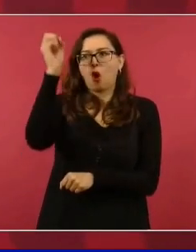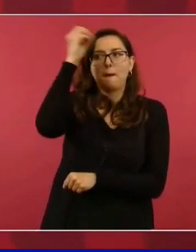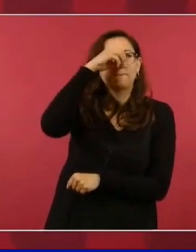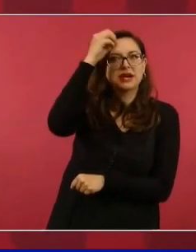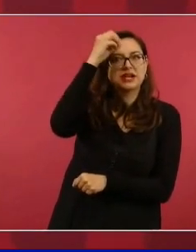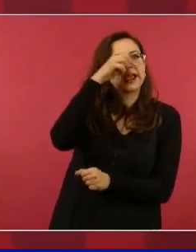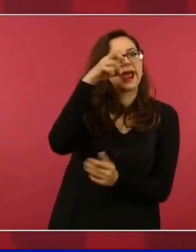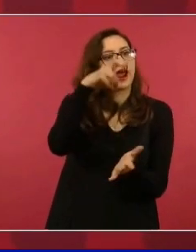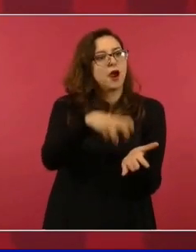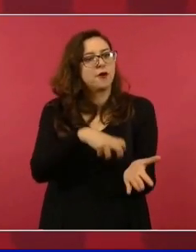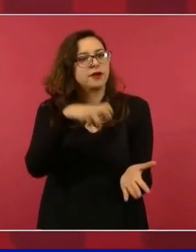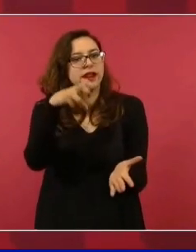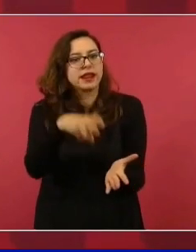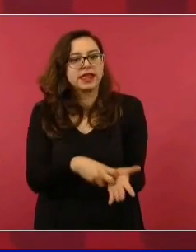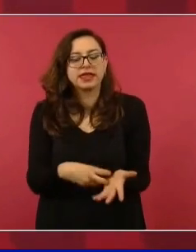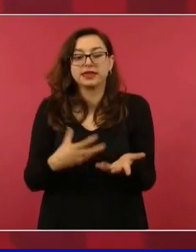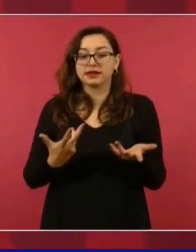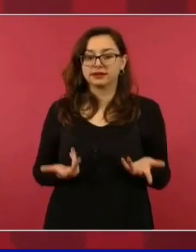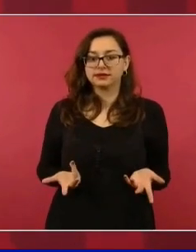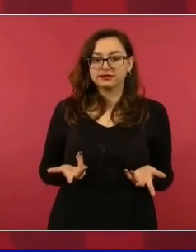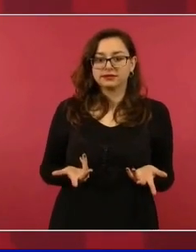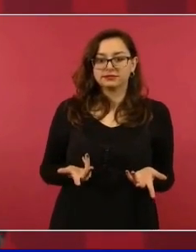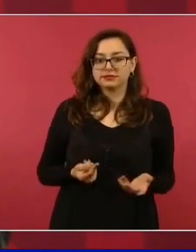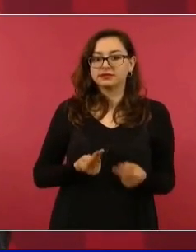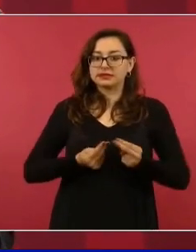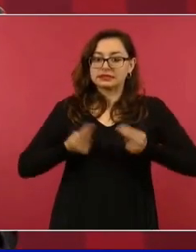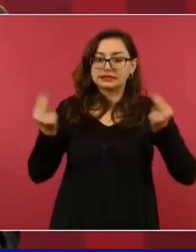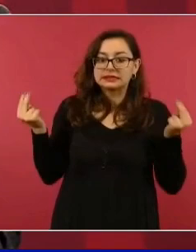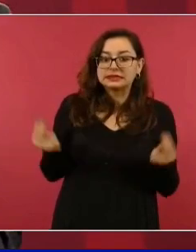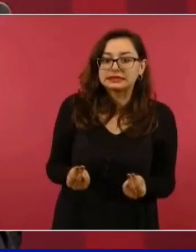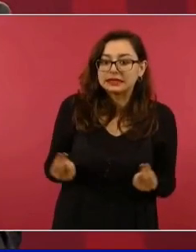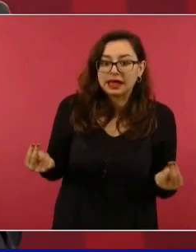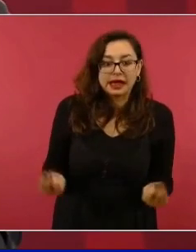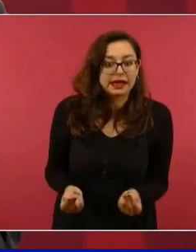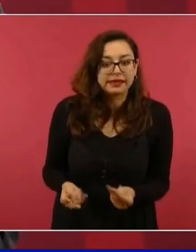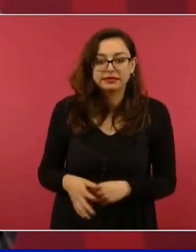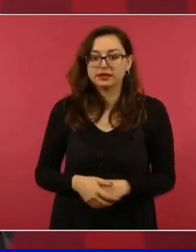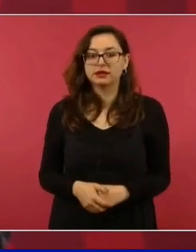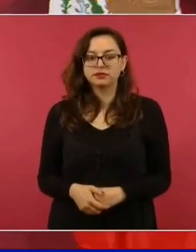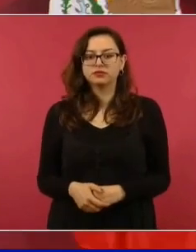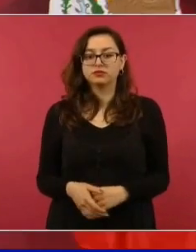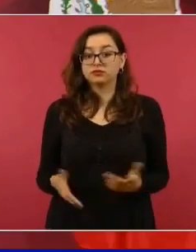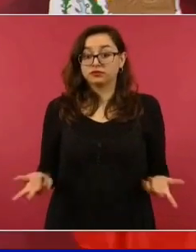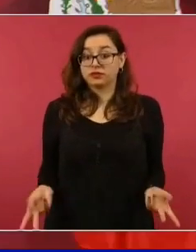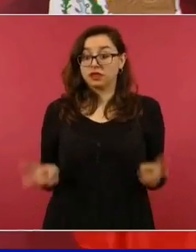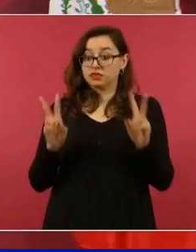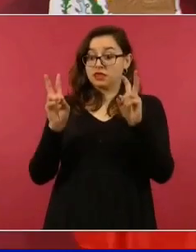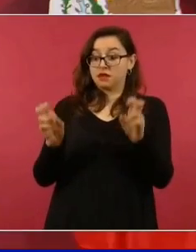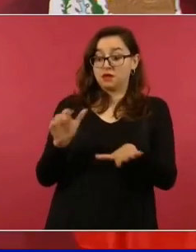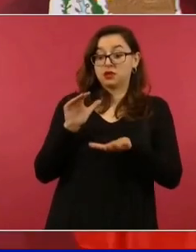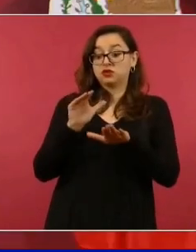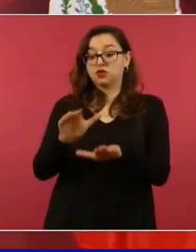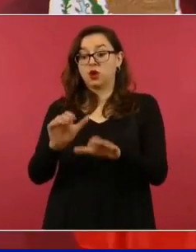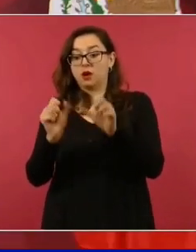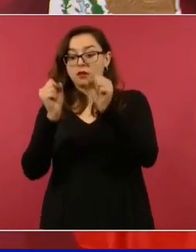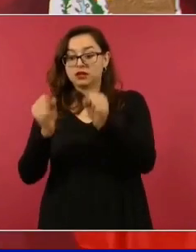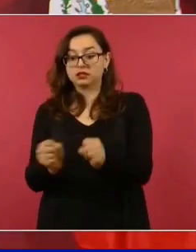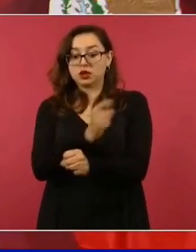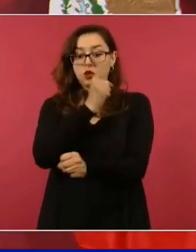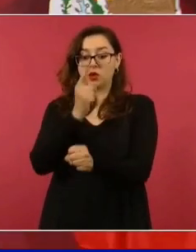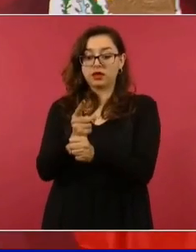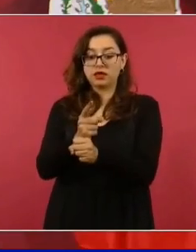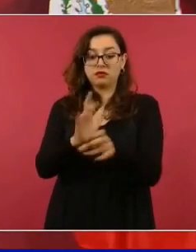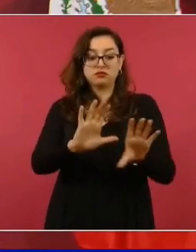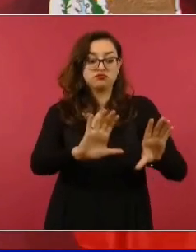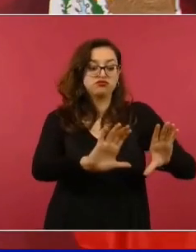Este asunto no es cualquier cosa, no es para que allá en la cúpula o por cuestiones